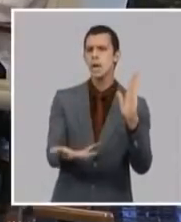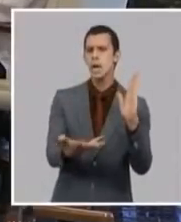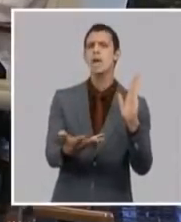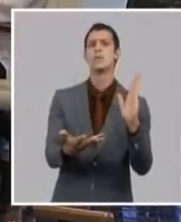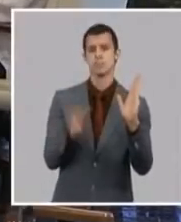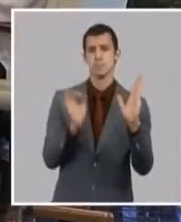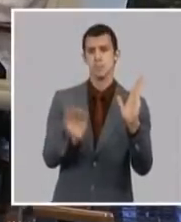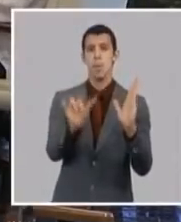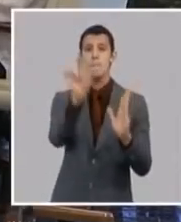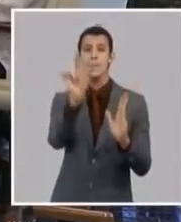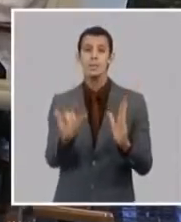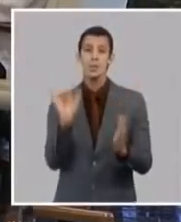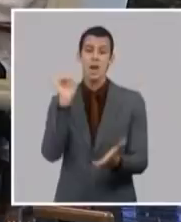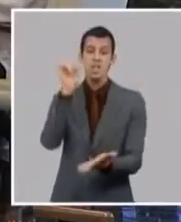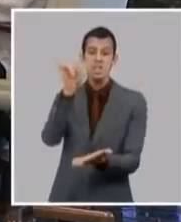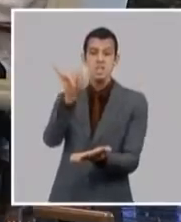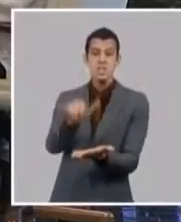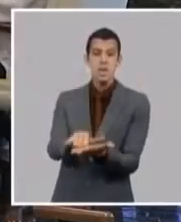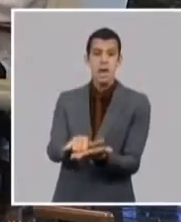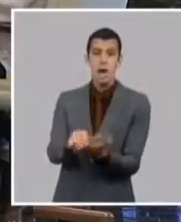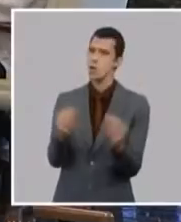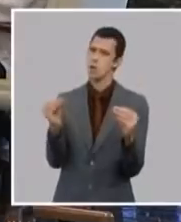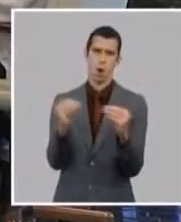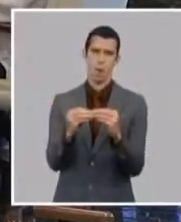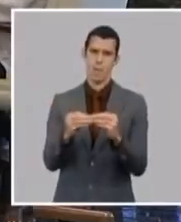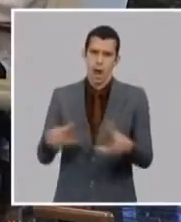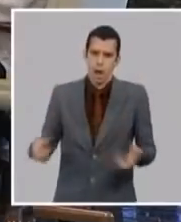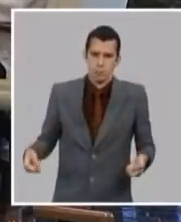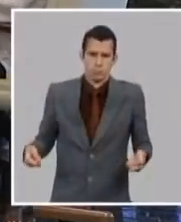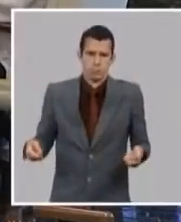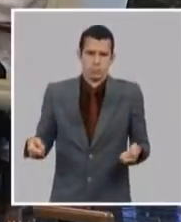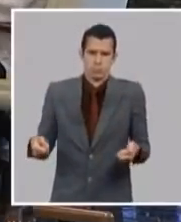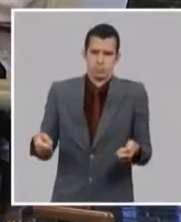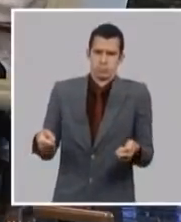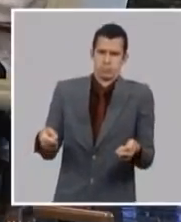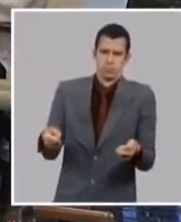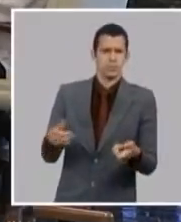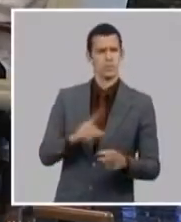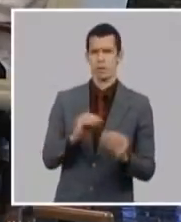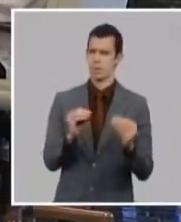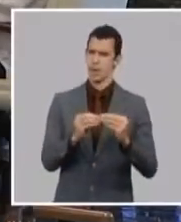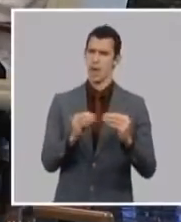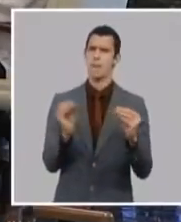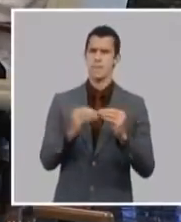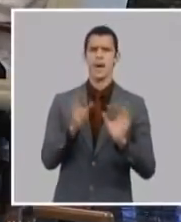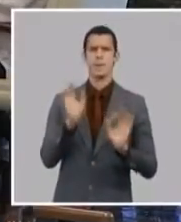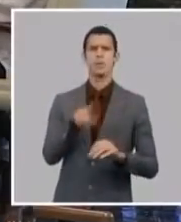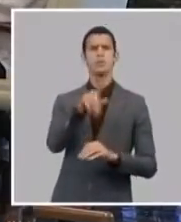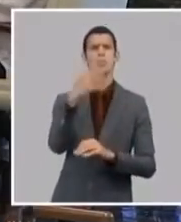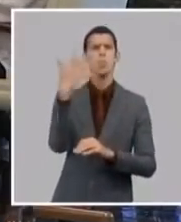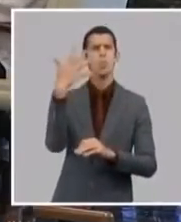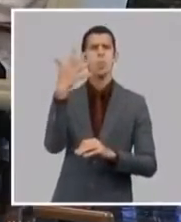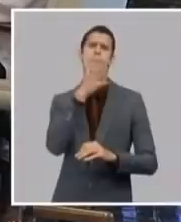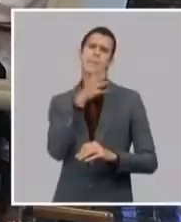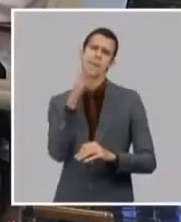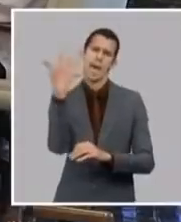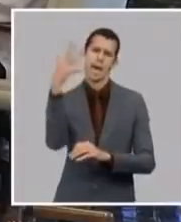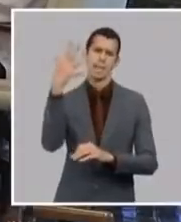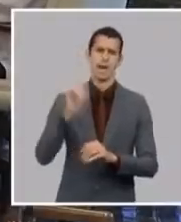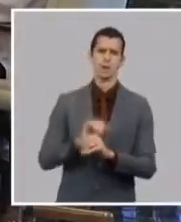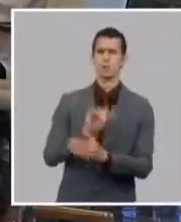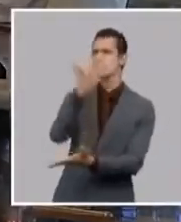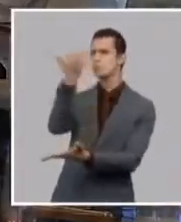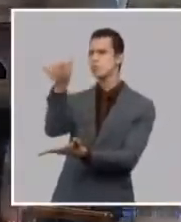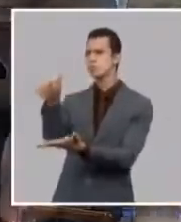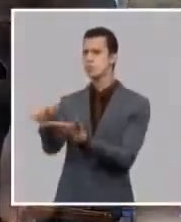son vuelos turísticos los turistas no viajan con tanto equipaje y entonces se genera para los aislamientos